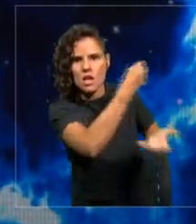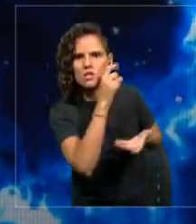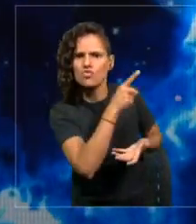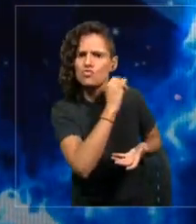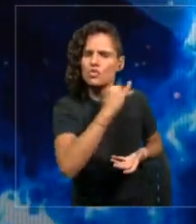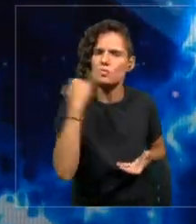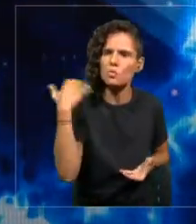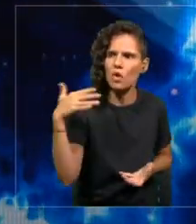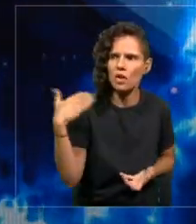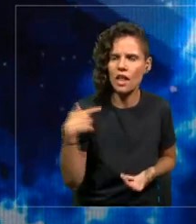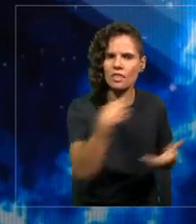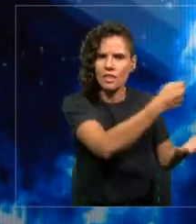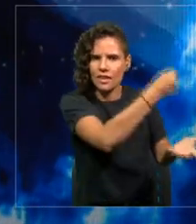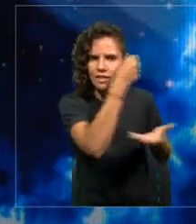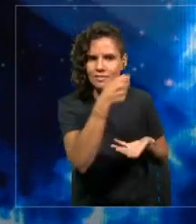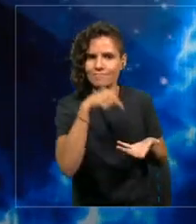sí.